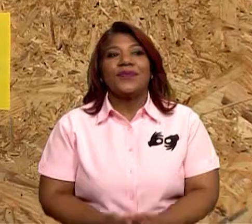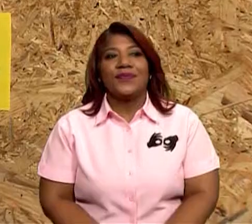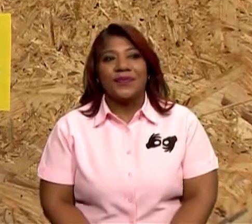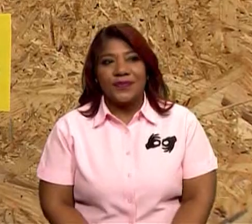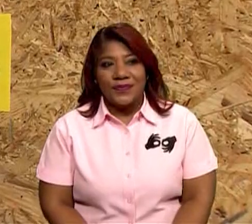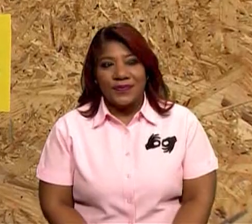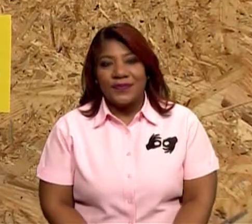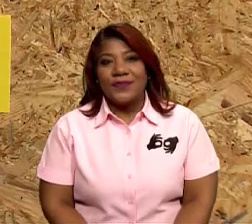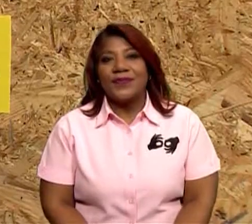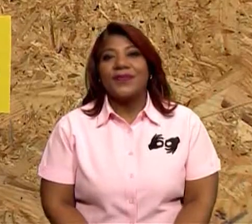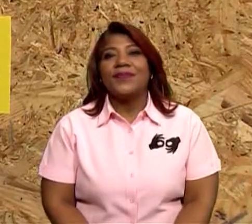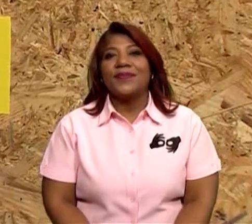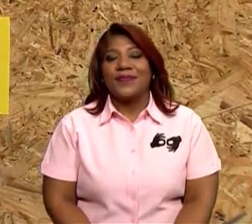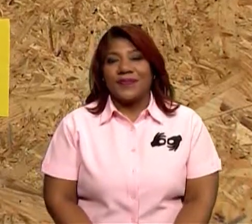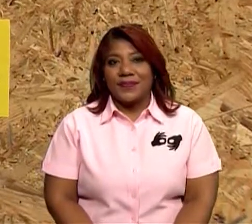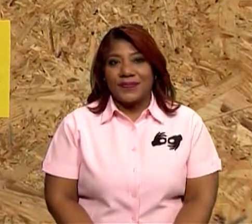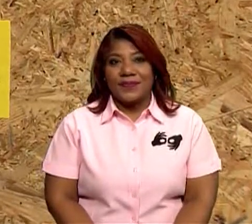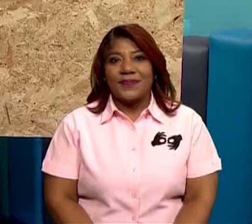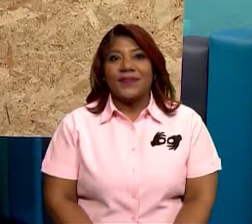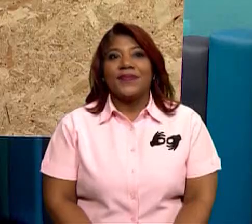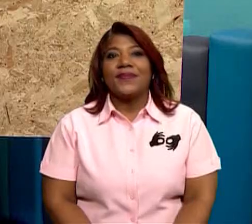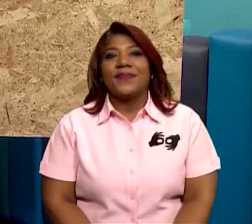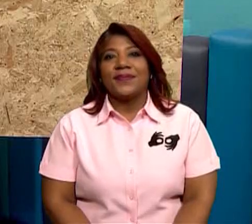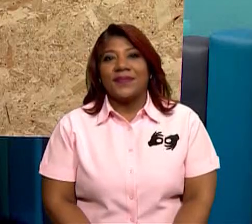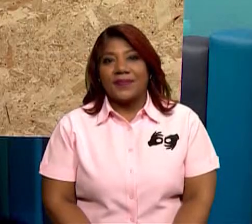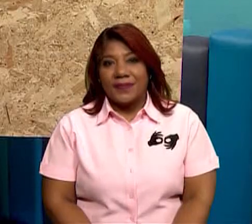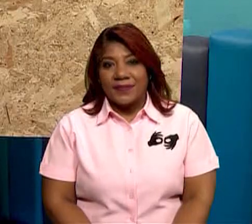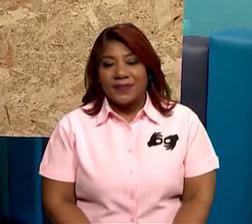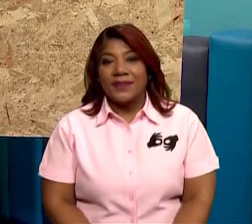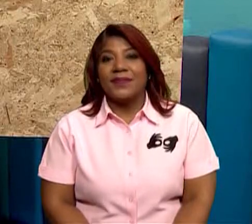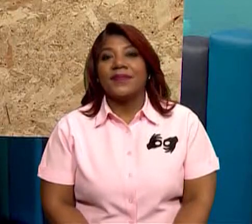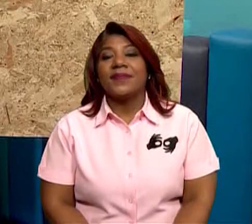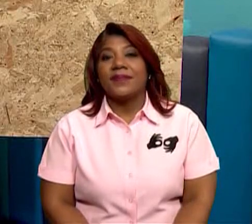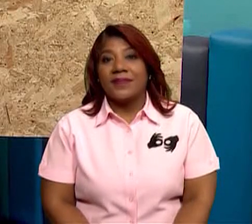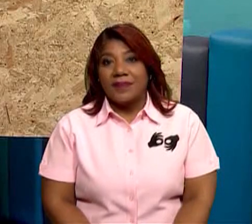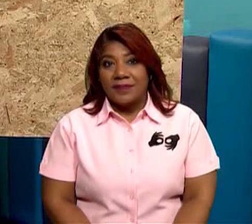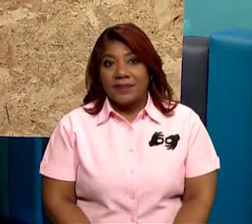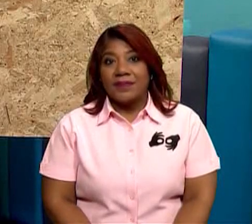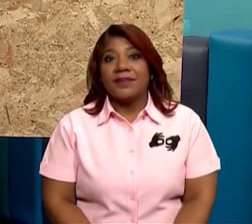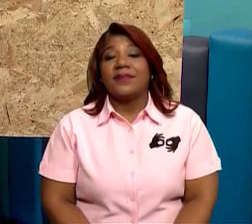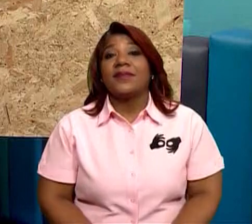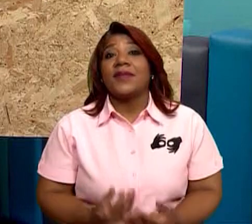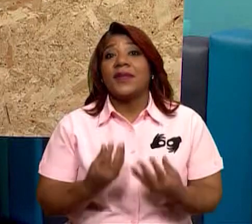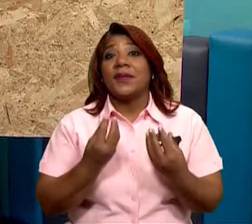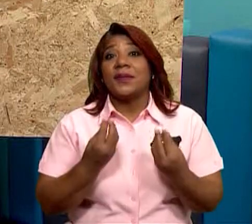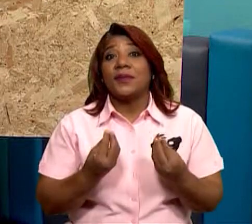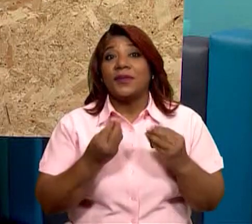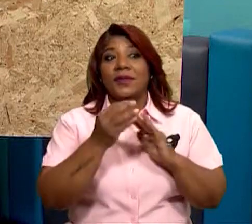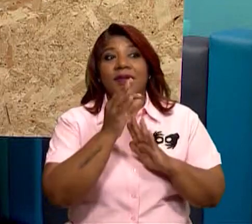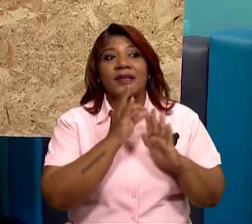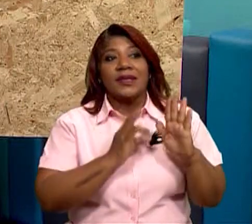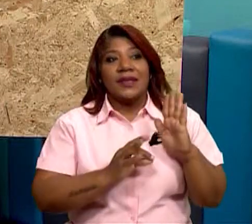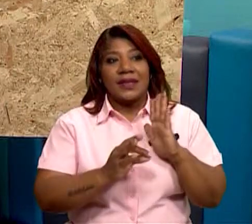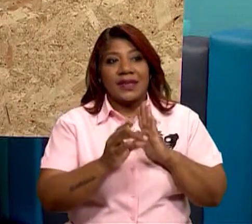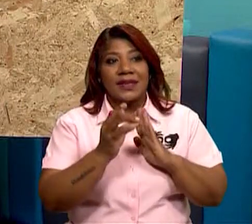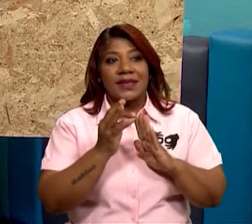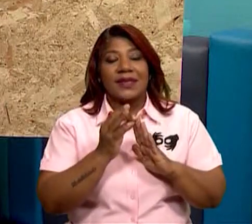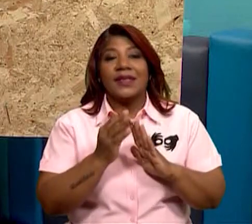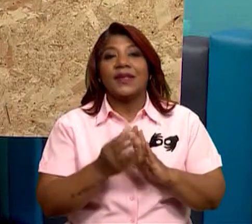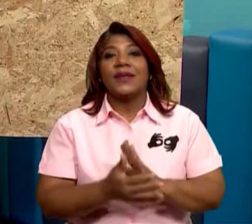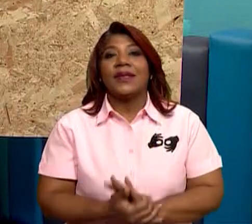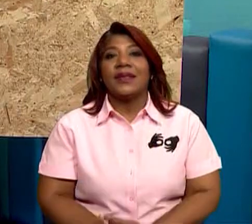Exacto, muy bien, los animales son organismos pluricelulares porque tienen muchas células dentro de ellos.